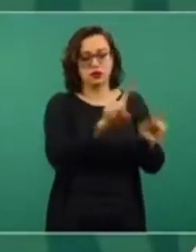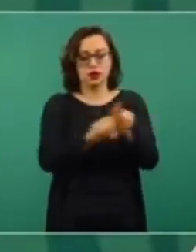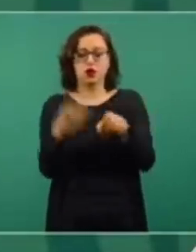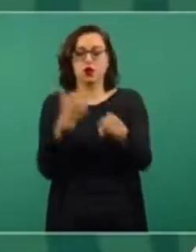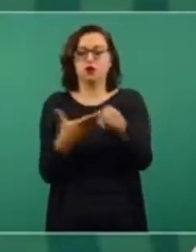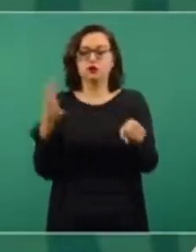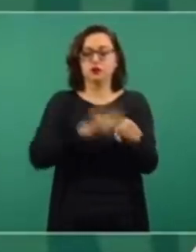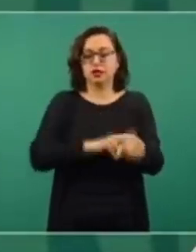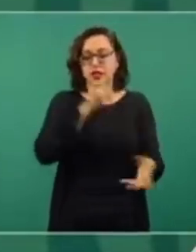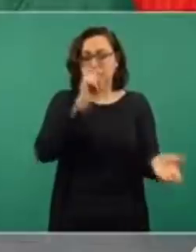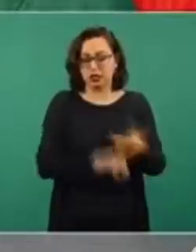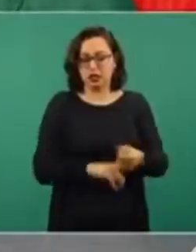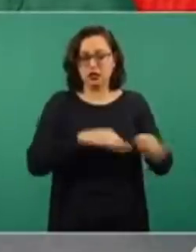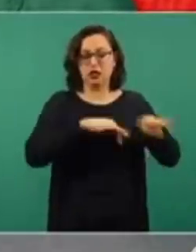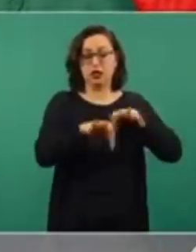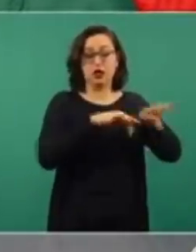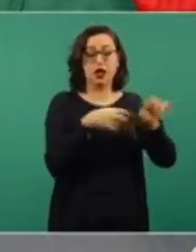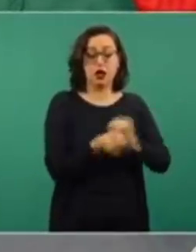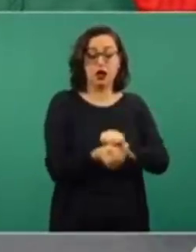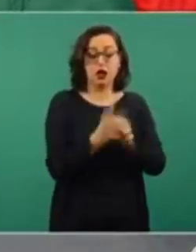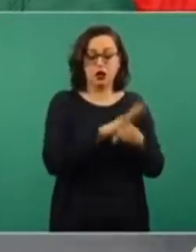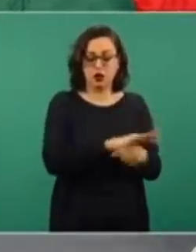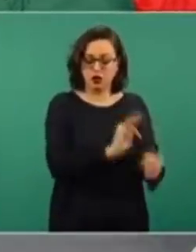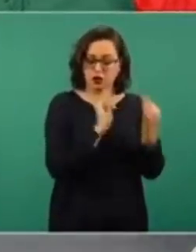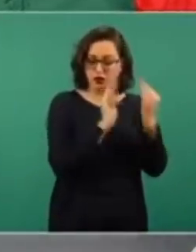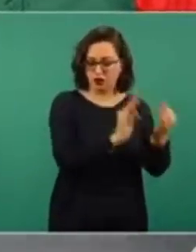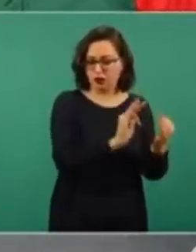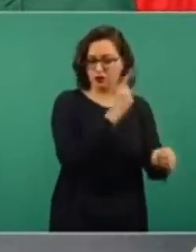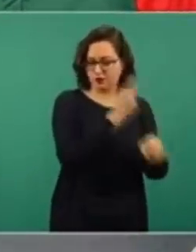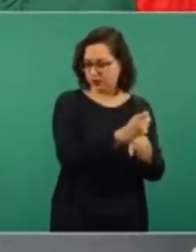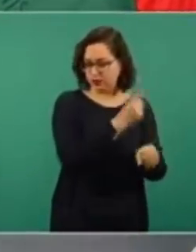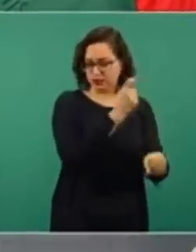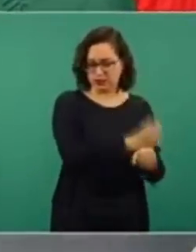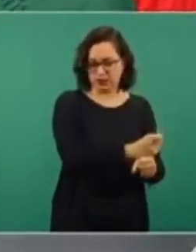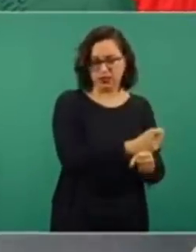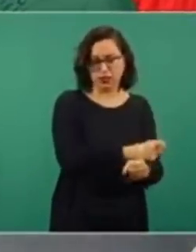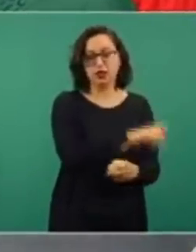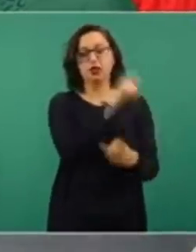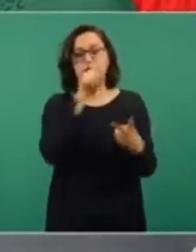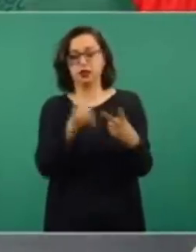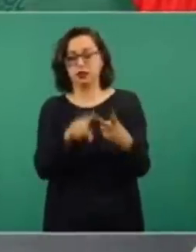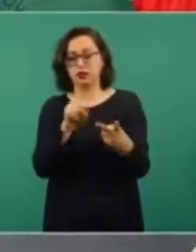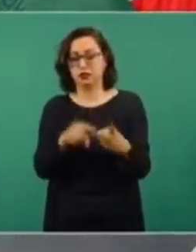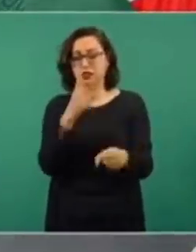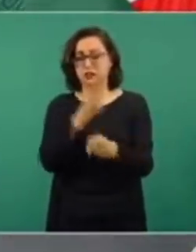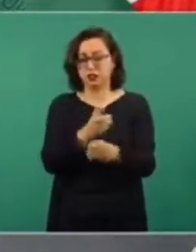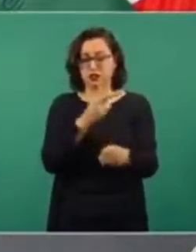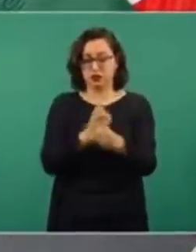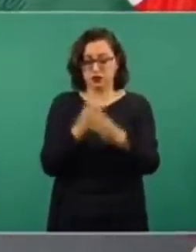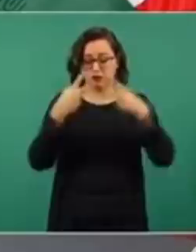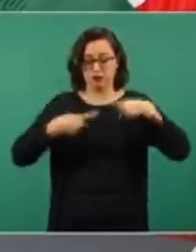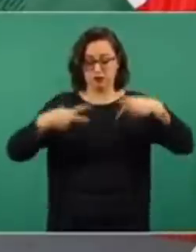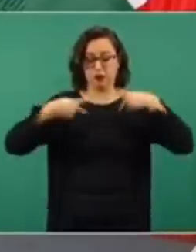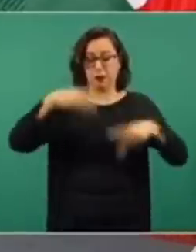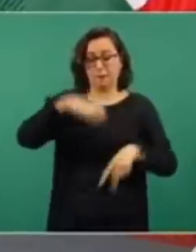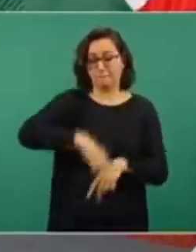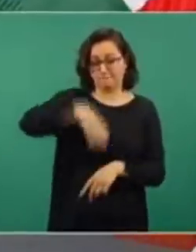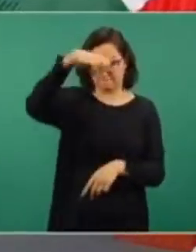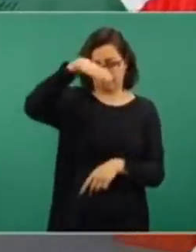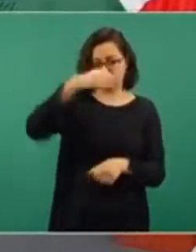Los adultos mayores, que es donde estamos ahora vacunando.